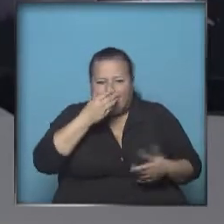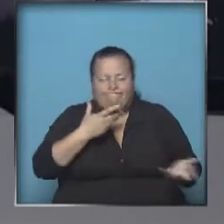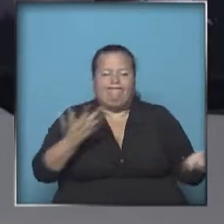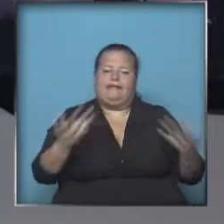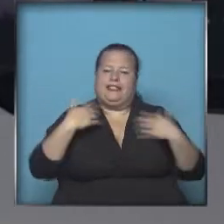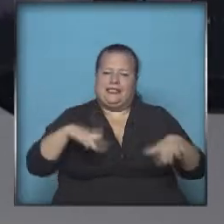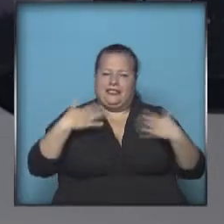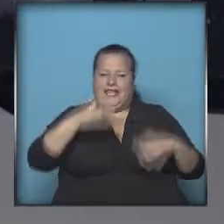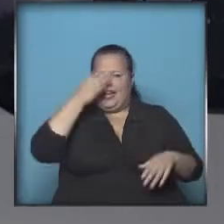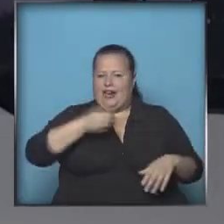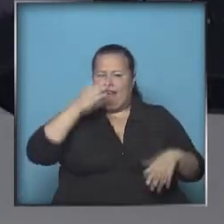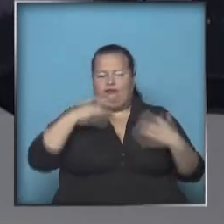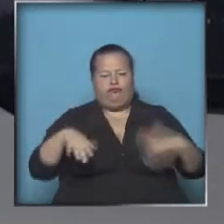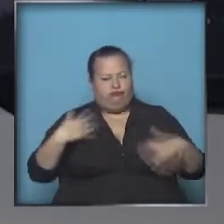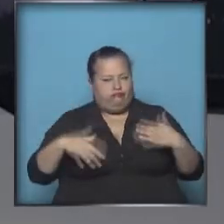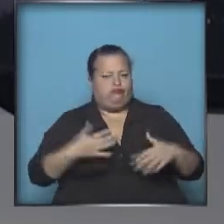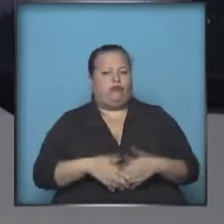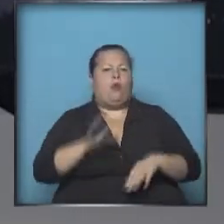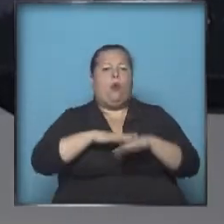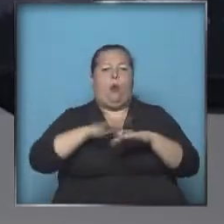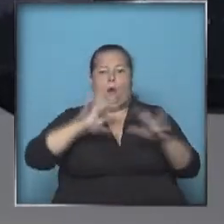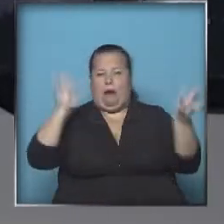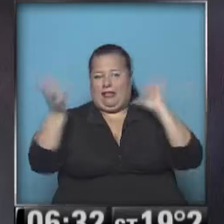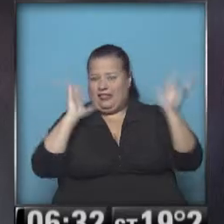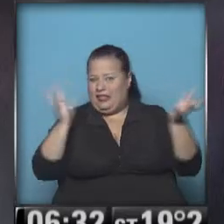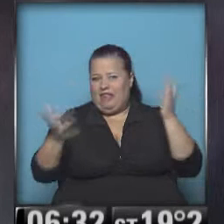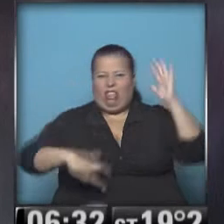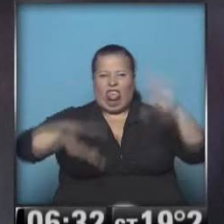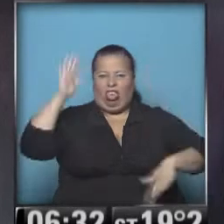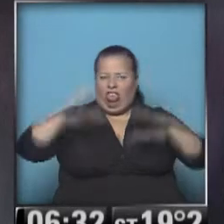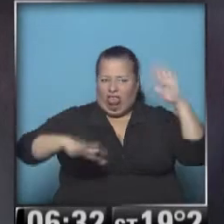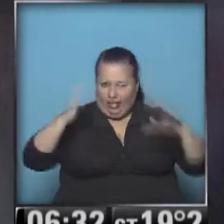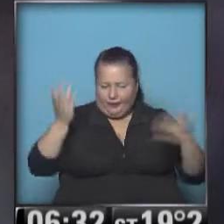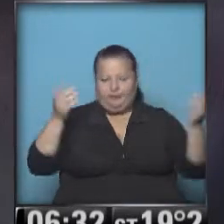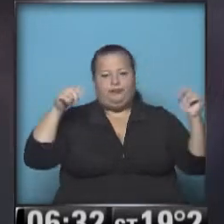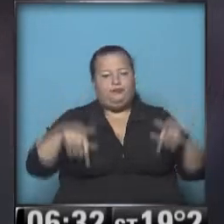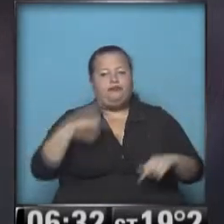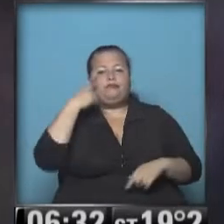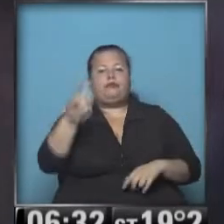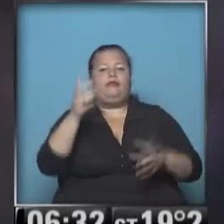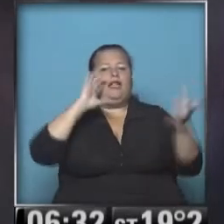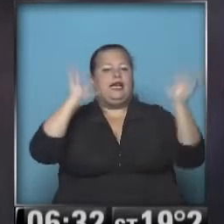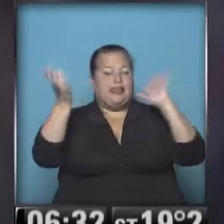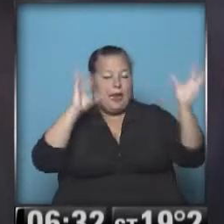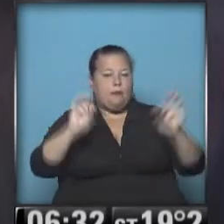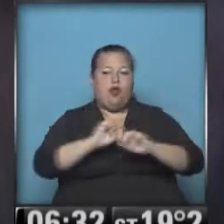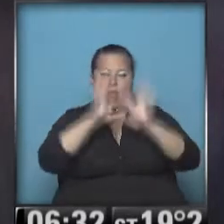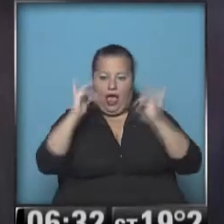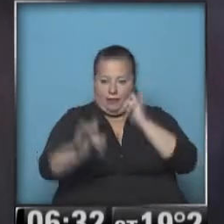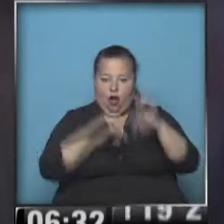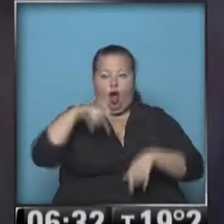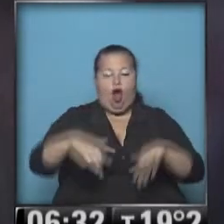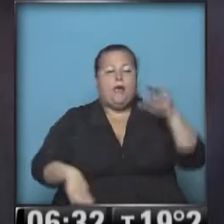¡Qué manera de resfriarse con este clima tan variable! Vamos con el pronóstico, detalle para hoy,